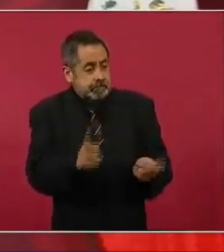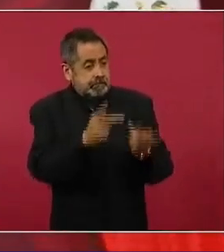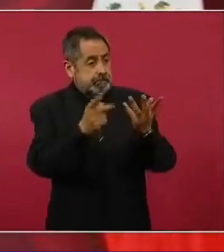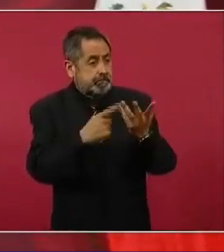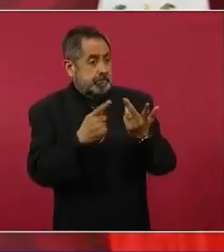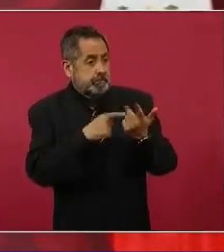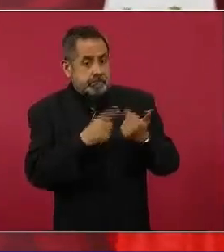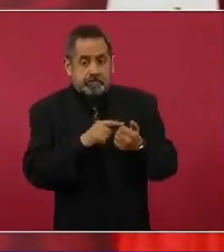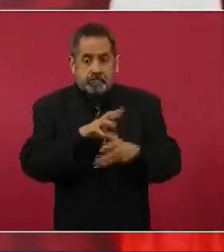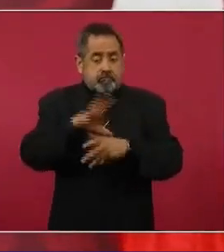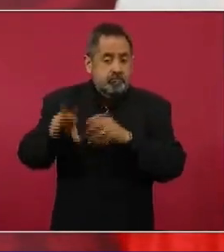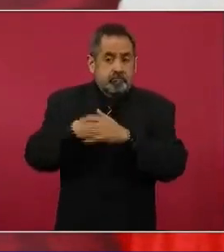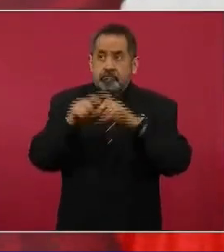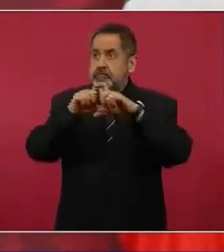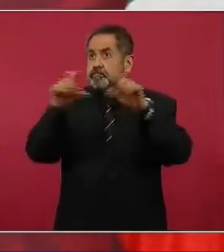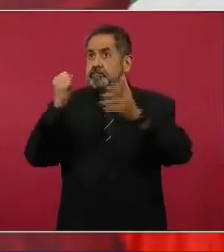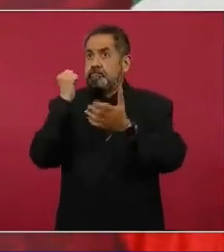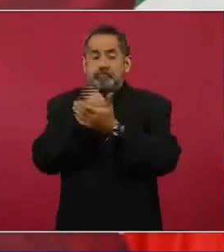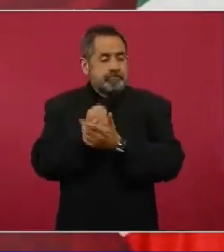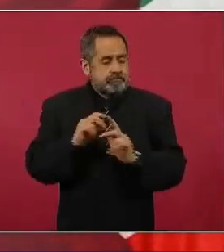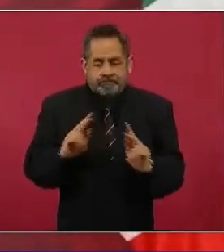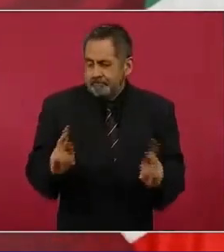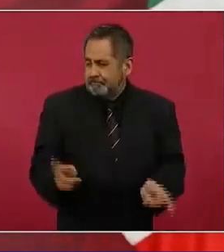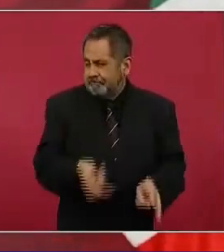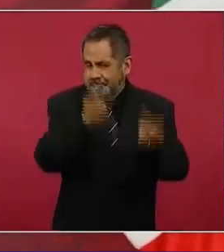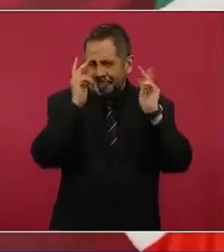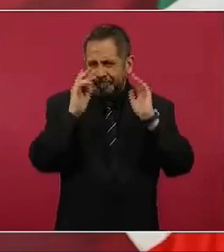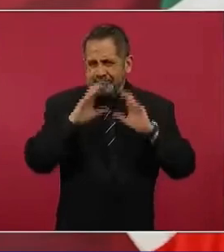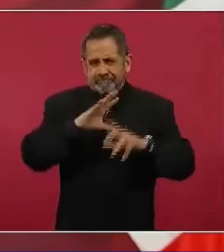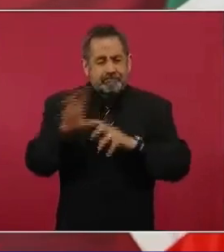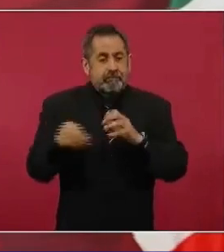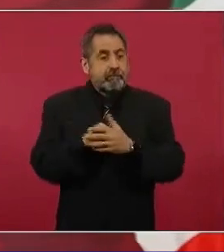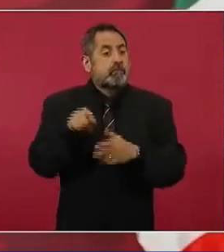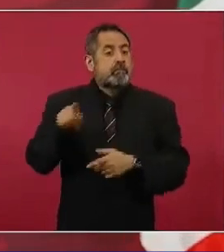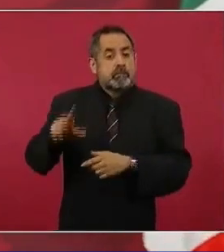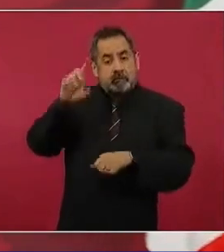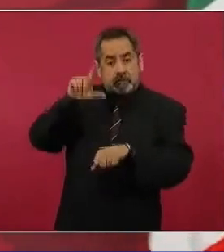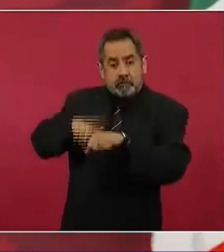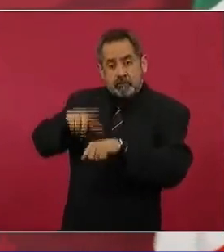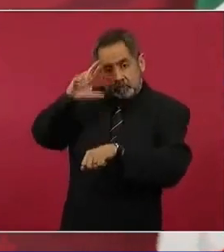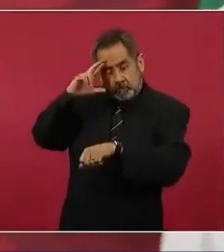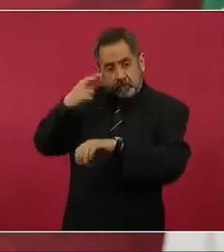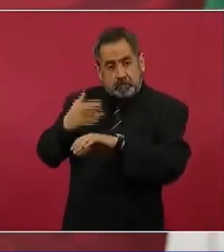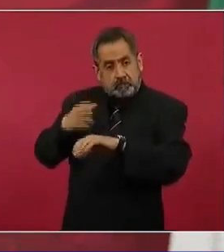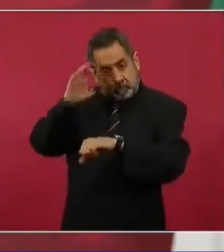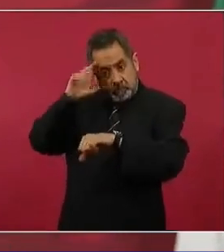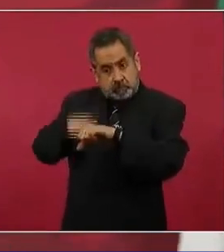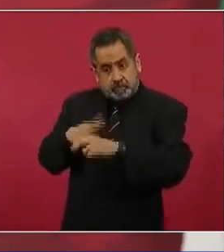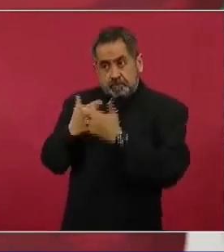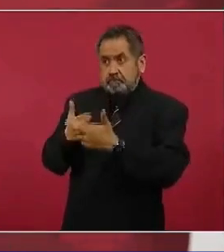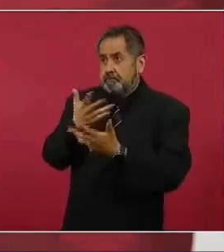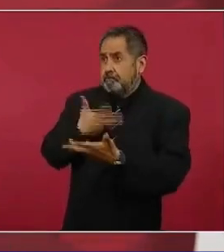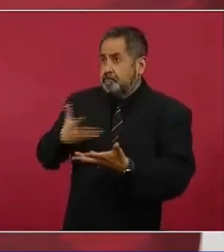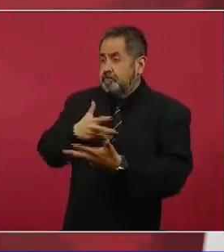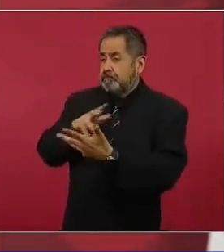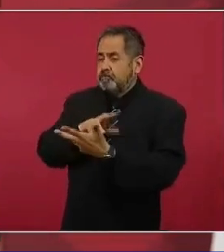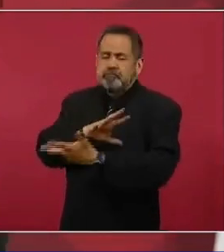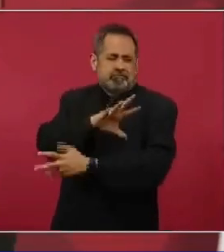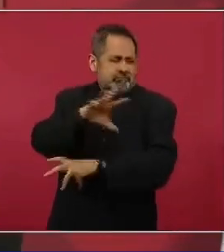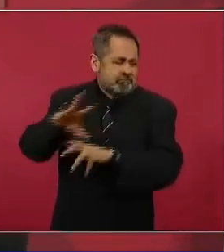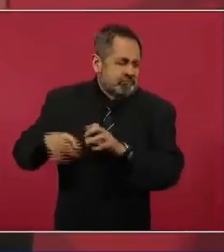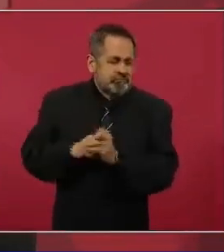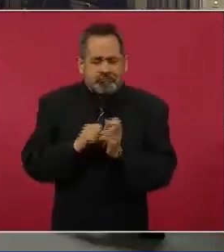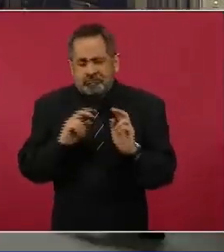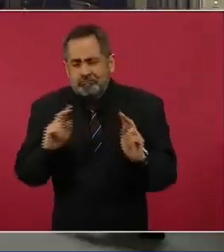marca o del acervo cultural, que es de los más importantes del país, pueda llevarse a buen término.